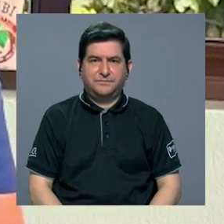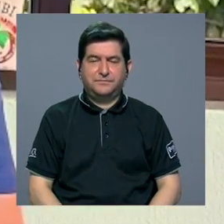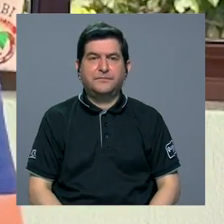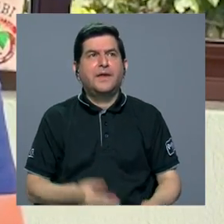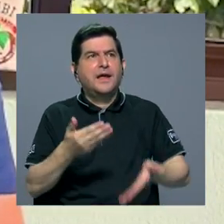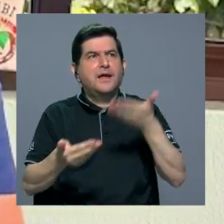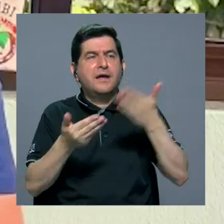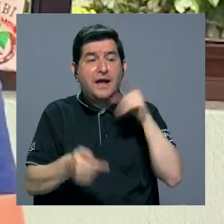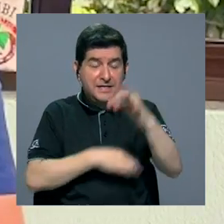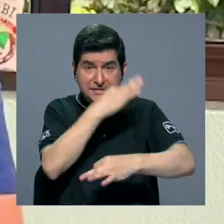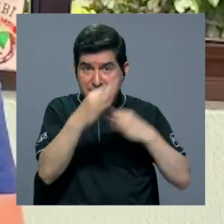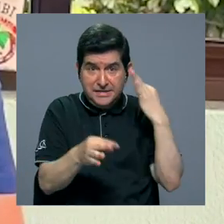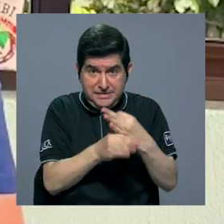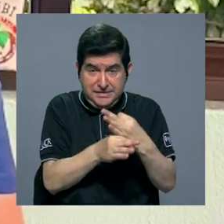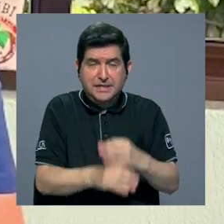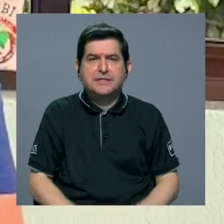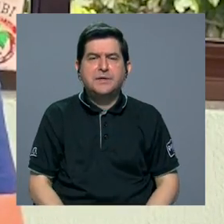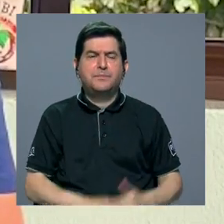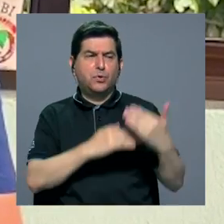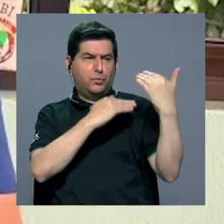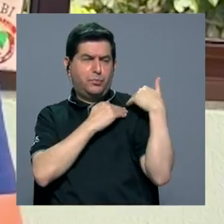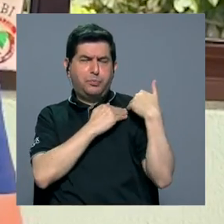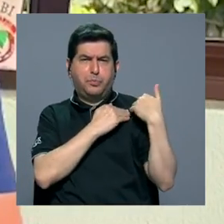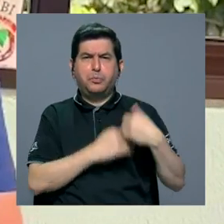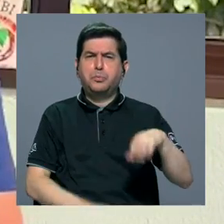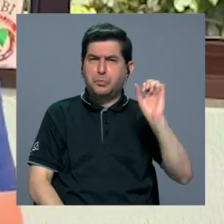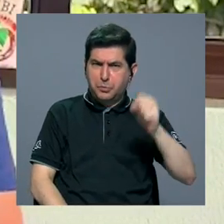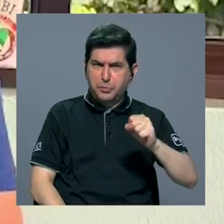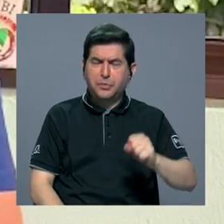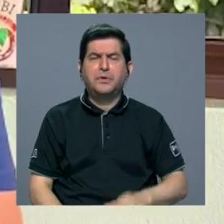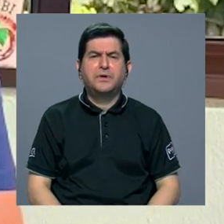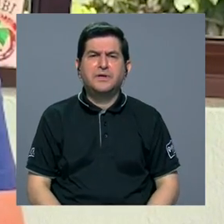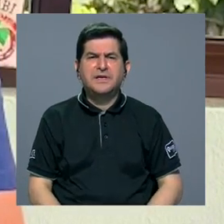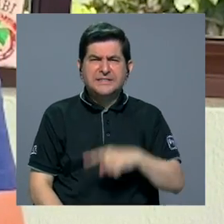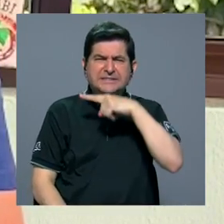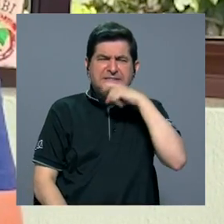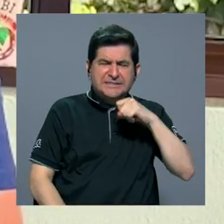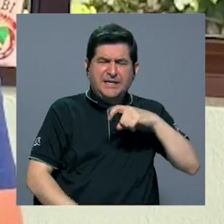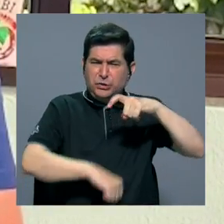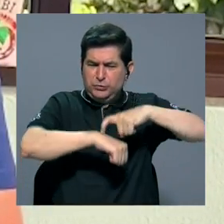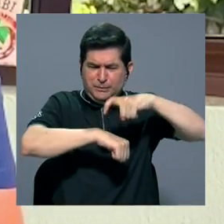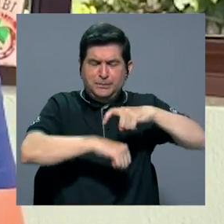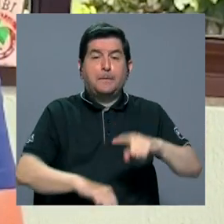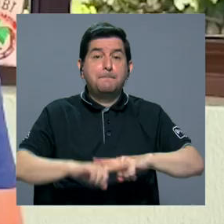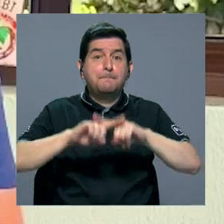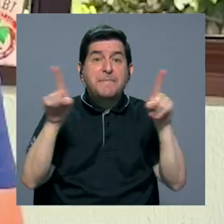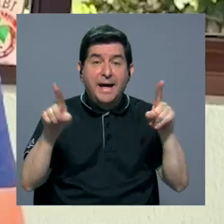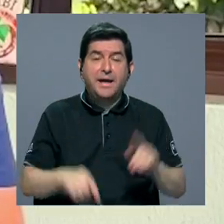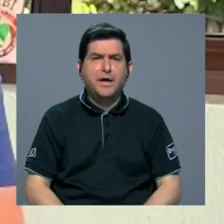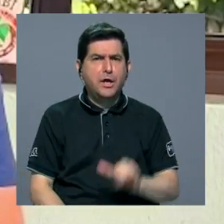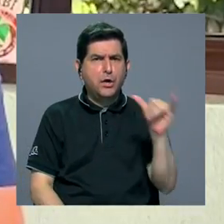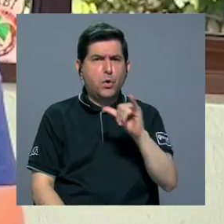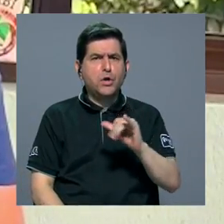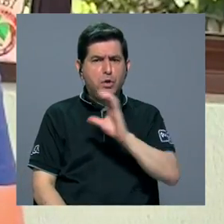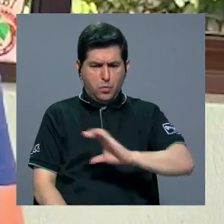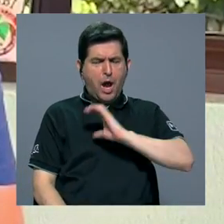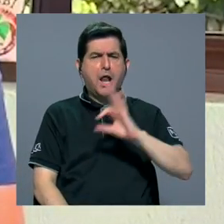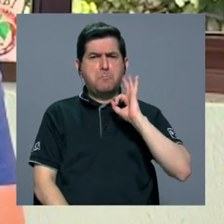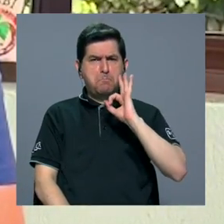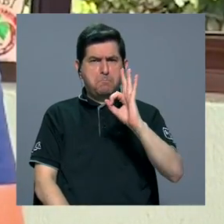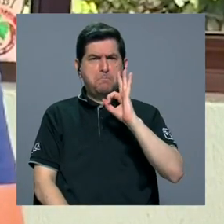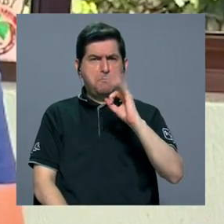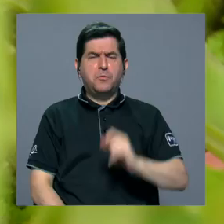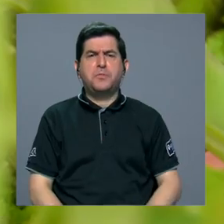Prácticamente esta variedad ha venido a tolerar bastante lo que es el asunto de la sequía, pero también se comporta bien